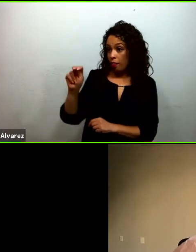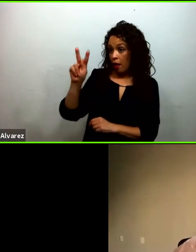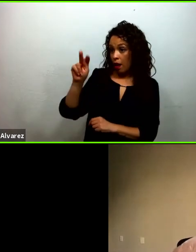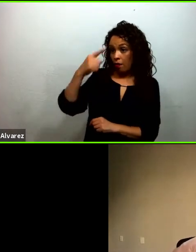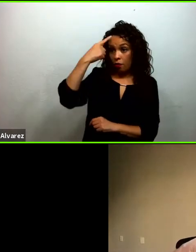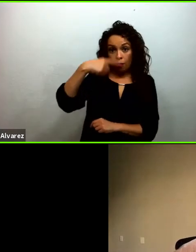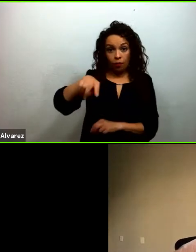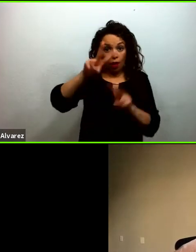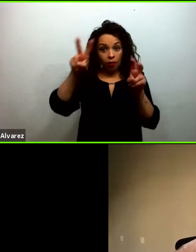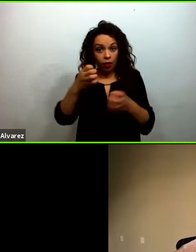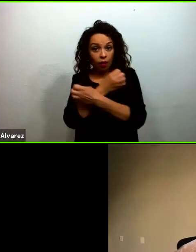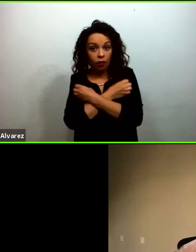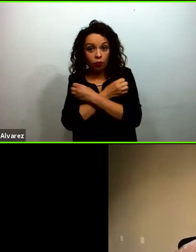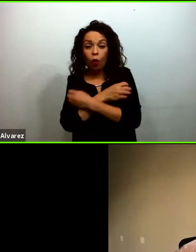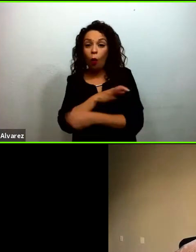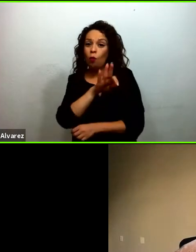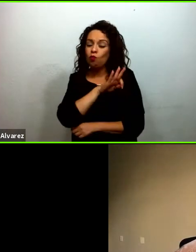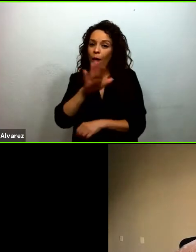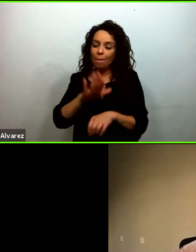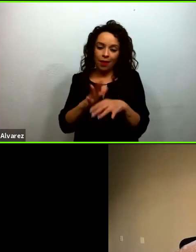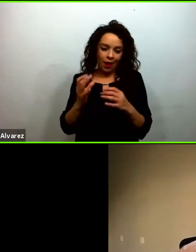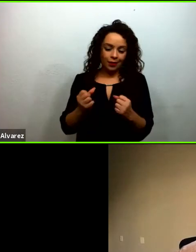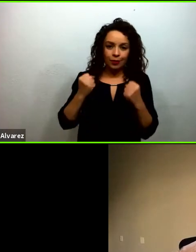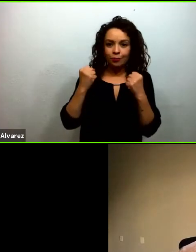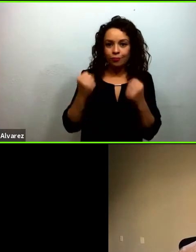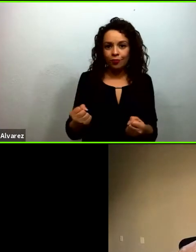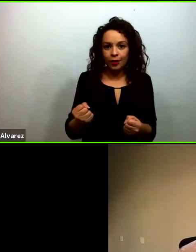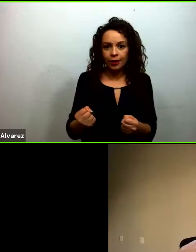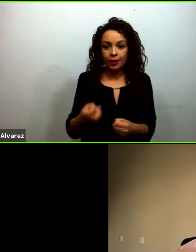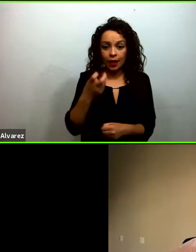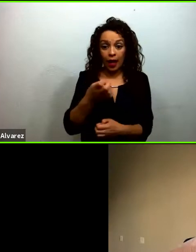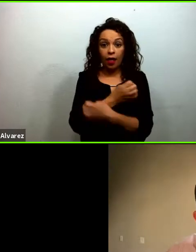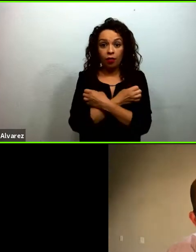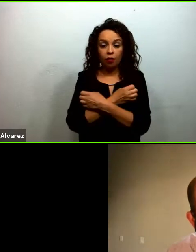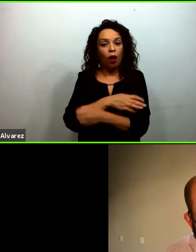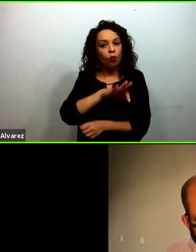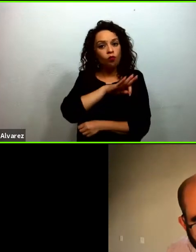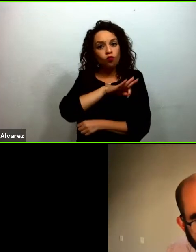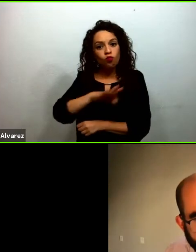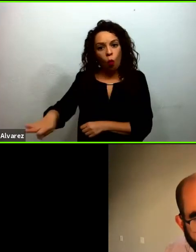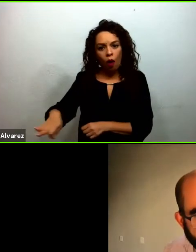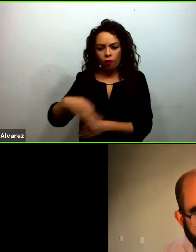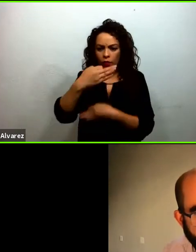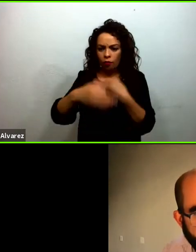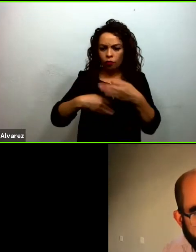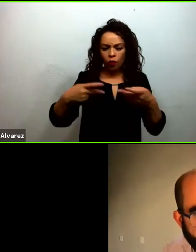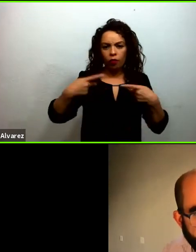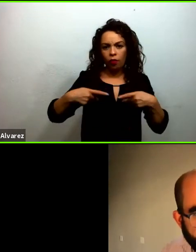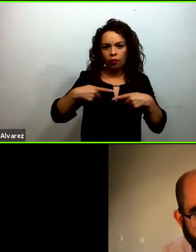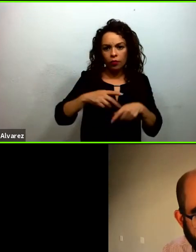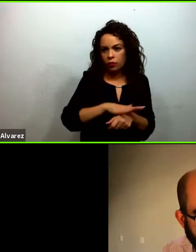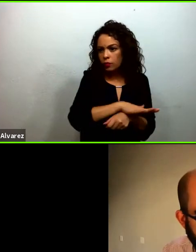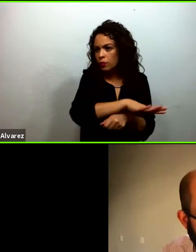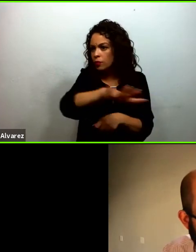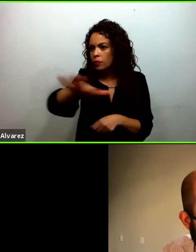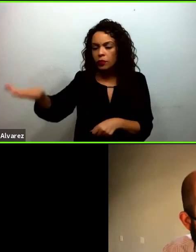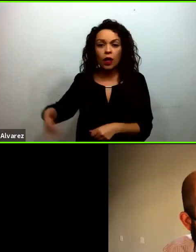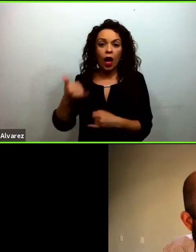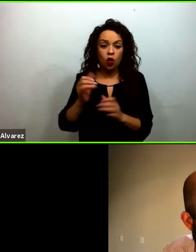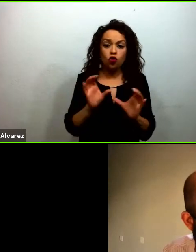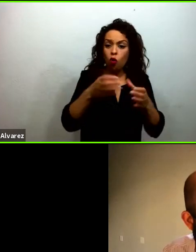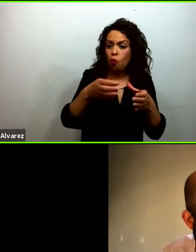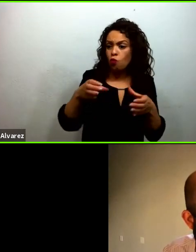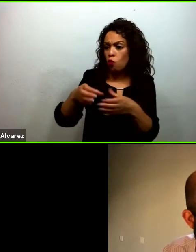para que la educación llegue a las comunidades más remotas y claro que sí muchísimas gracias Francisco pues